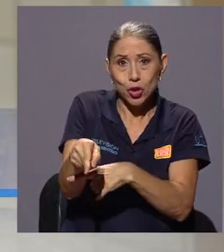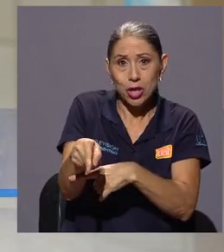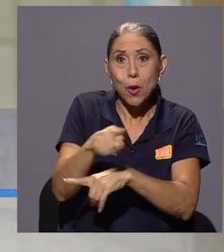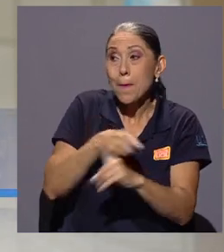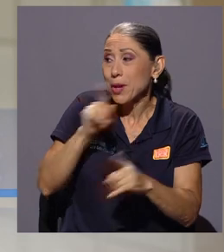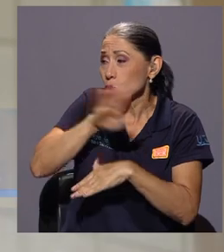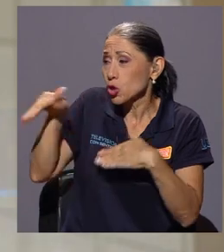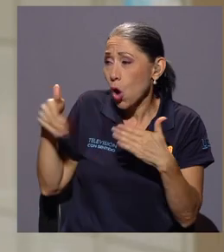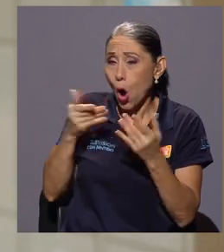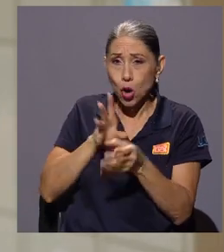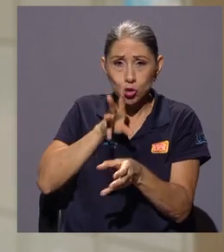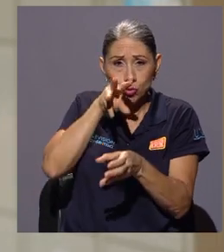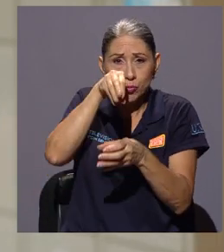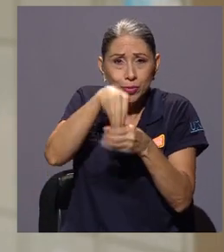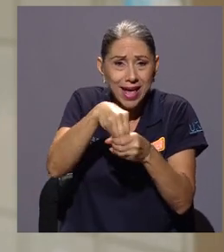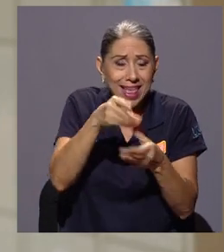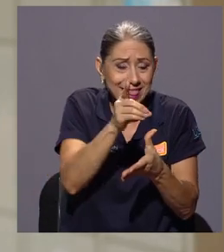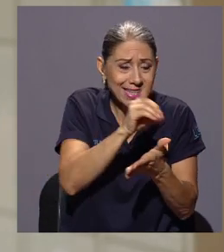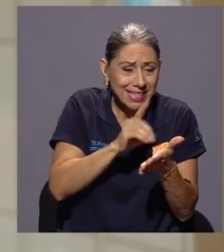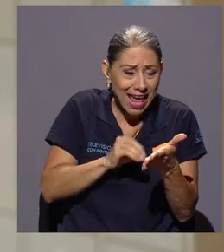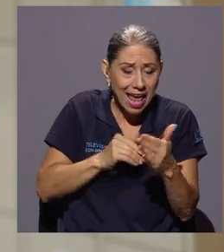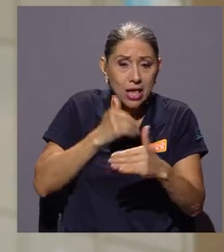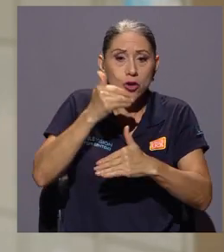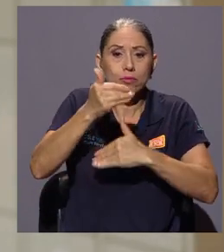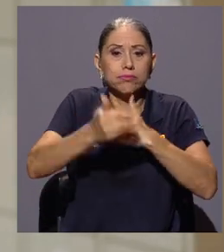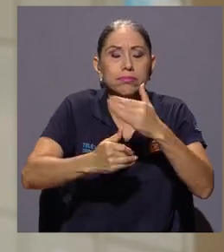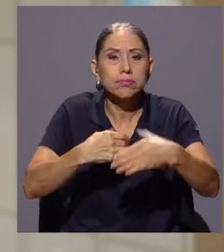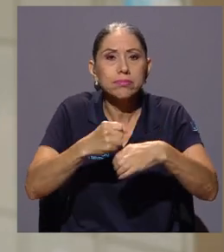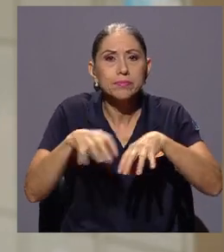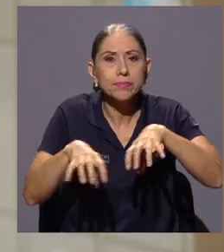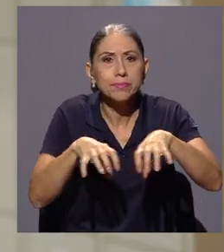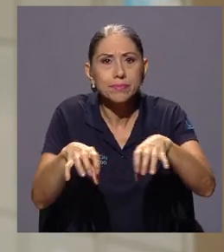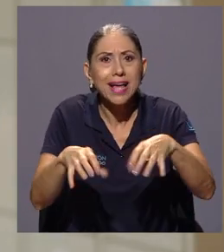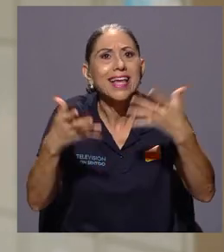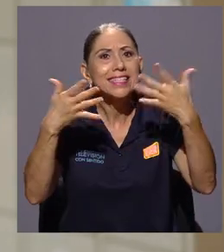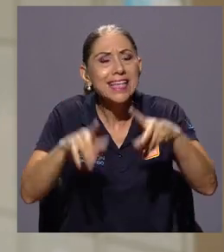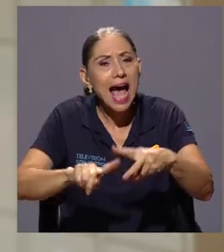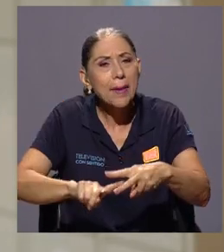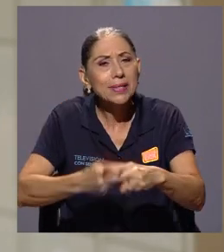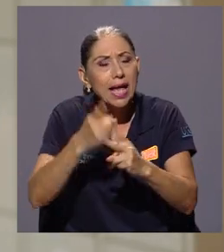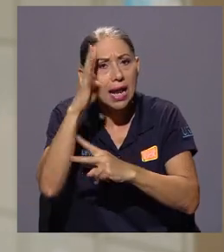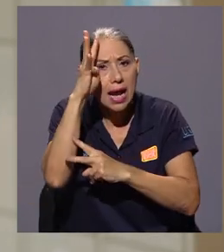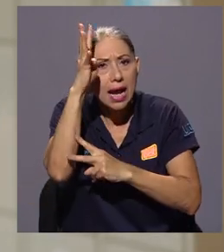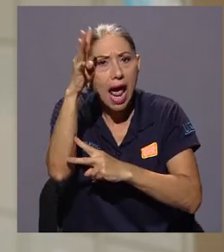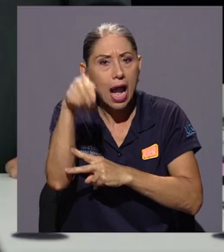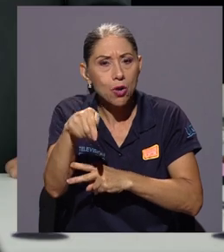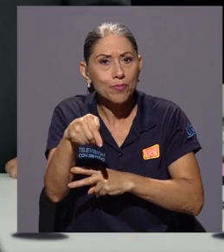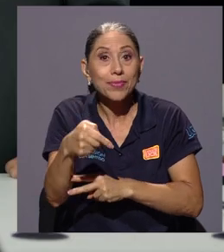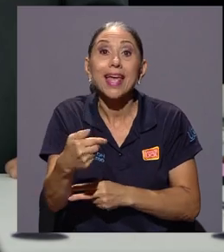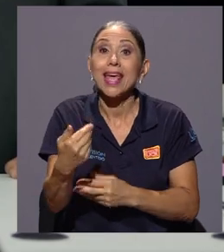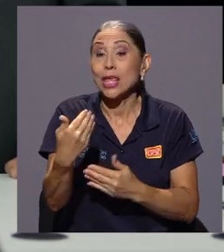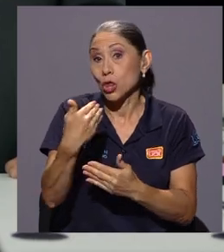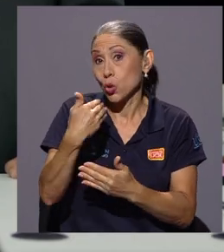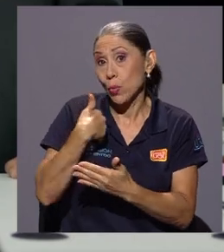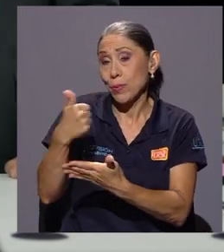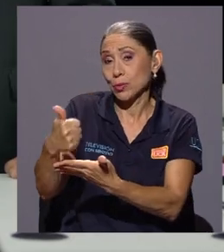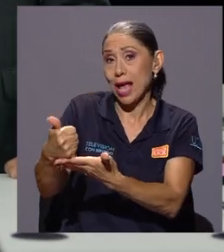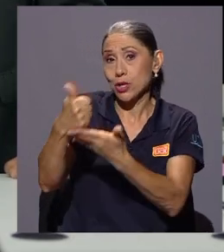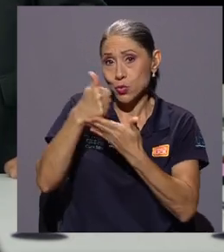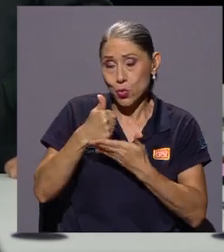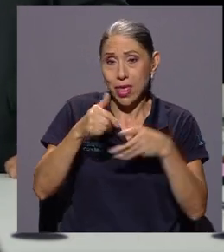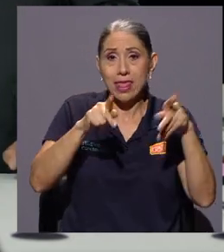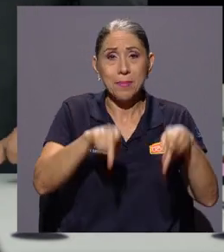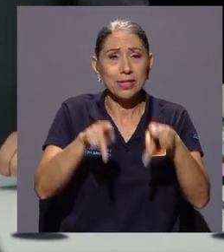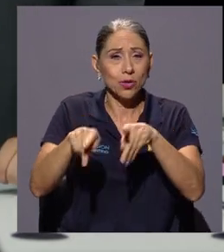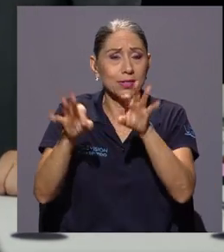desde lo que fue el diseño, la conceptualización hasta la parte de empezar a crearlo y bueno, contamos con la ayuda